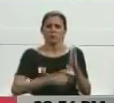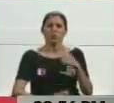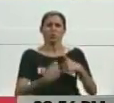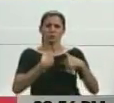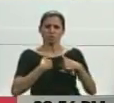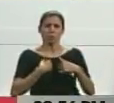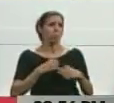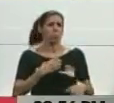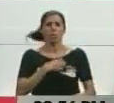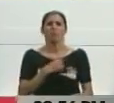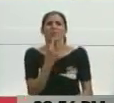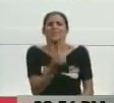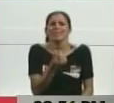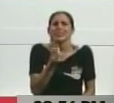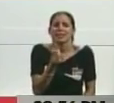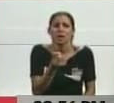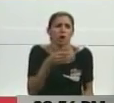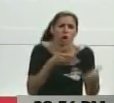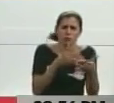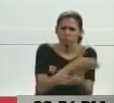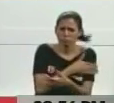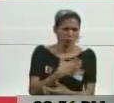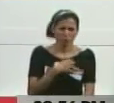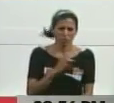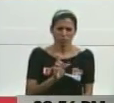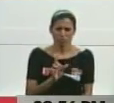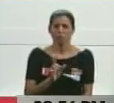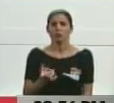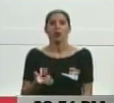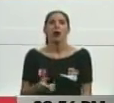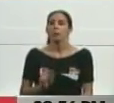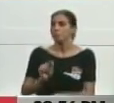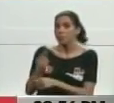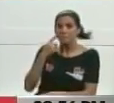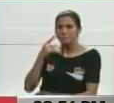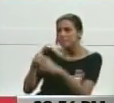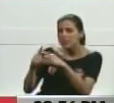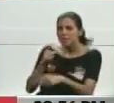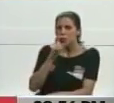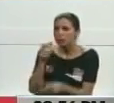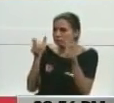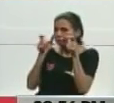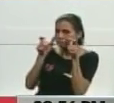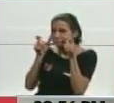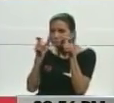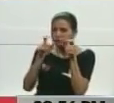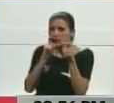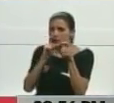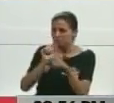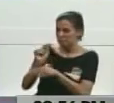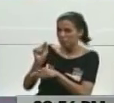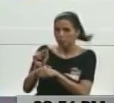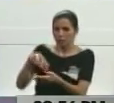No es justo. Ustedes critican a Nicolás hasta la manera de caminar. Si Nicolás baila, lo critican. Ahora sí, pues. Tienen que ser un amargado.